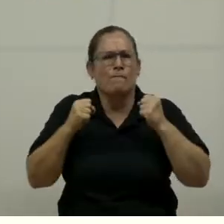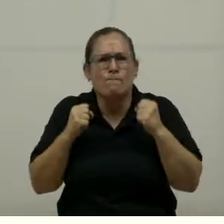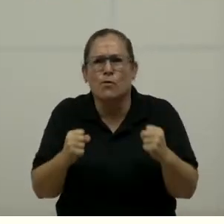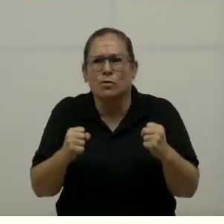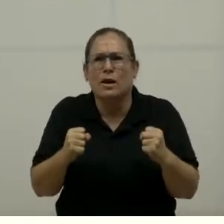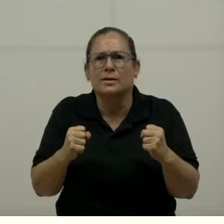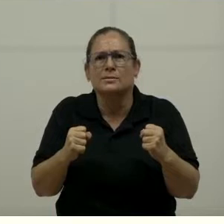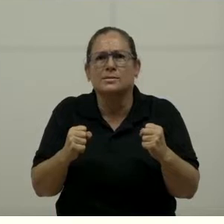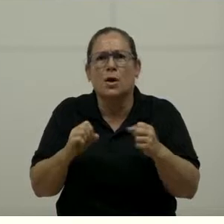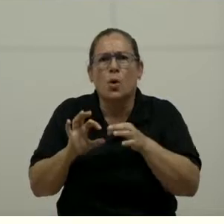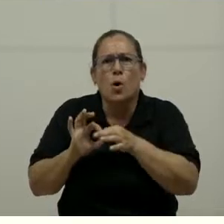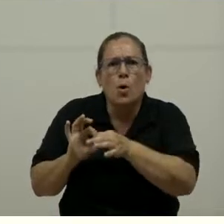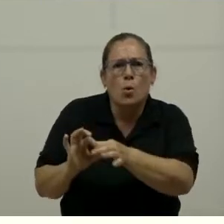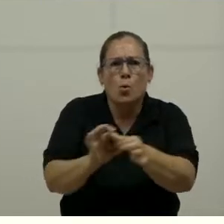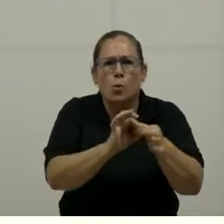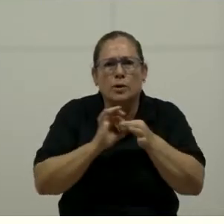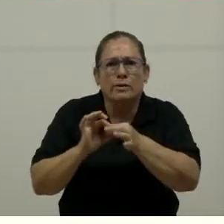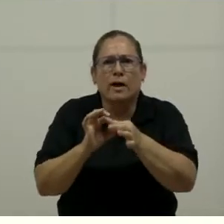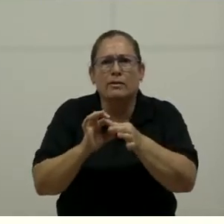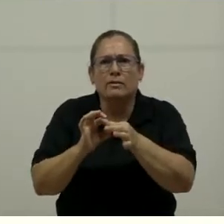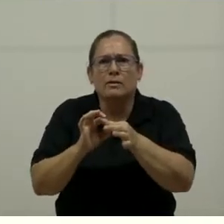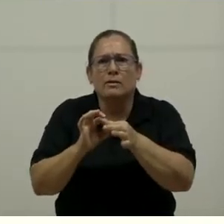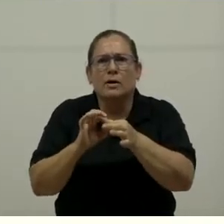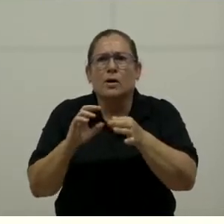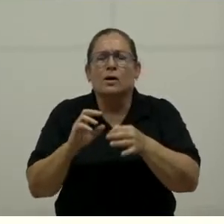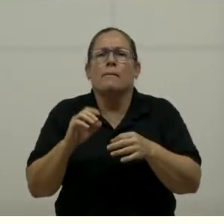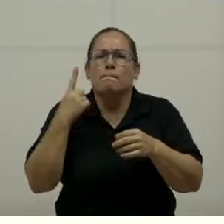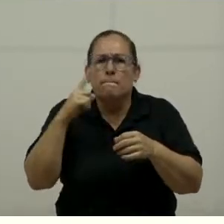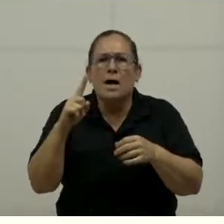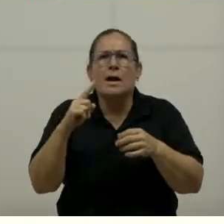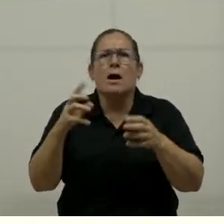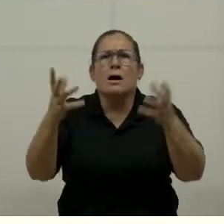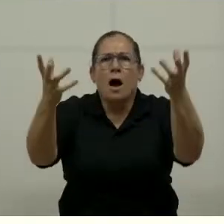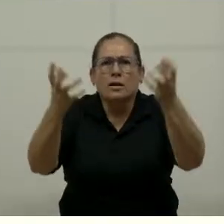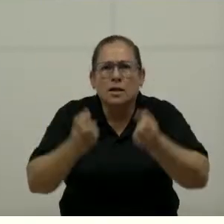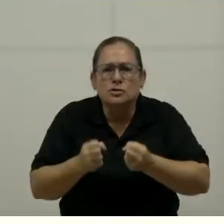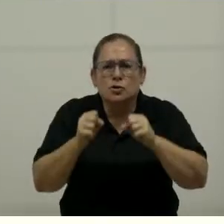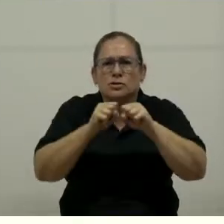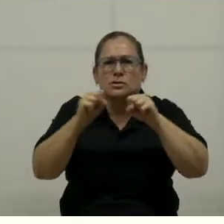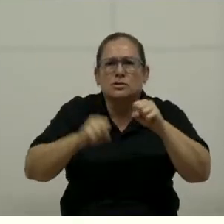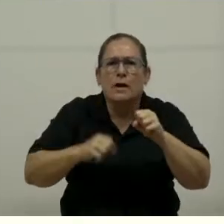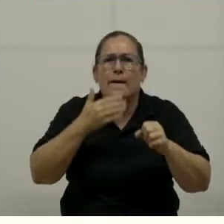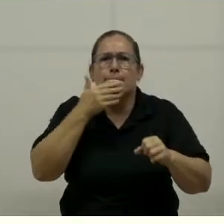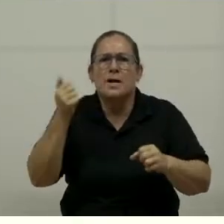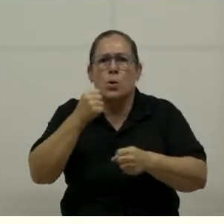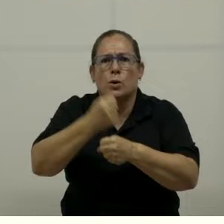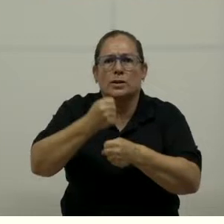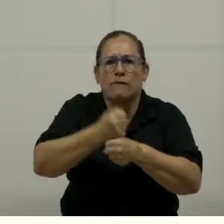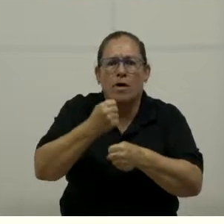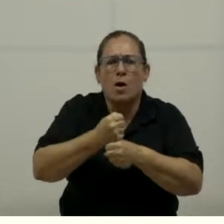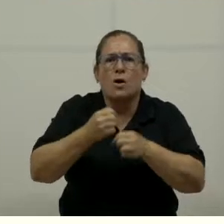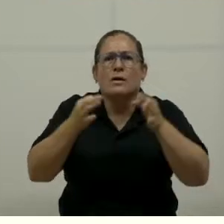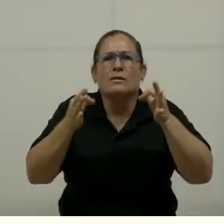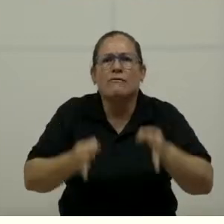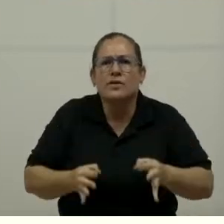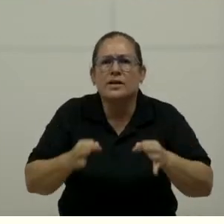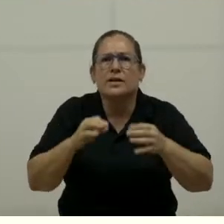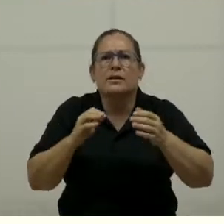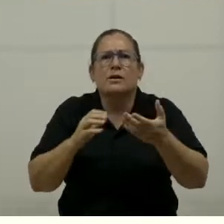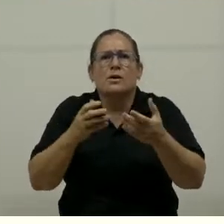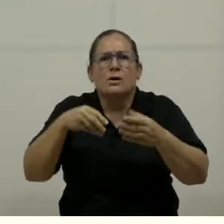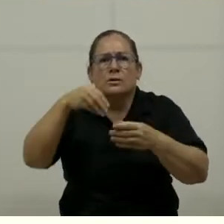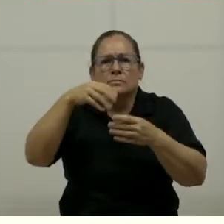la unidad de atracción de inversiones del ICT para que pueda hacer un mejor trabajo, sin la menor duda. Definir portafolios de